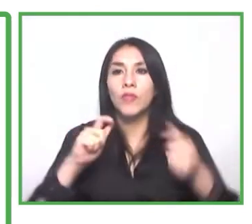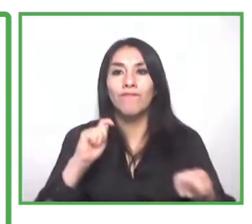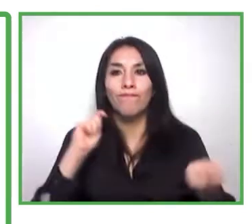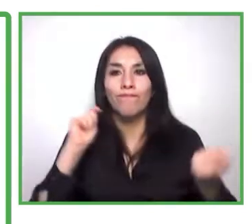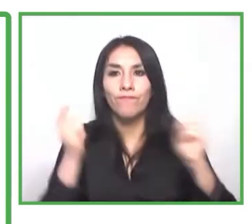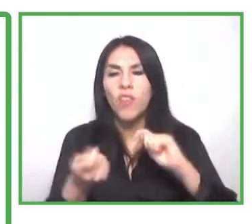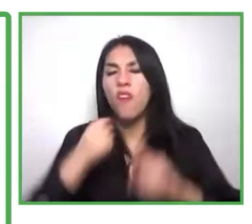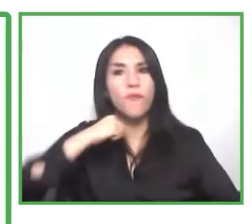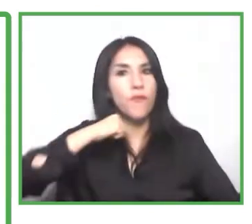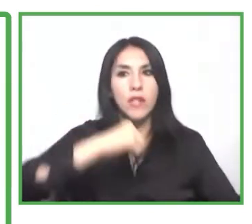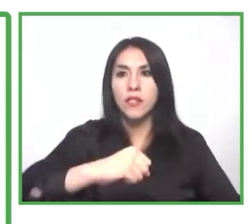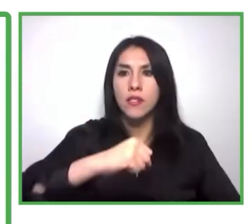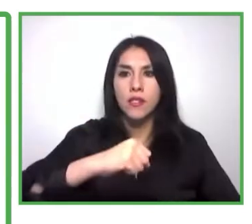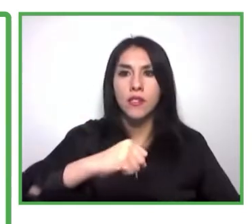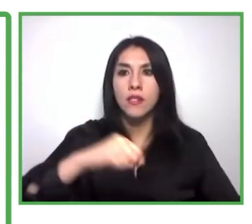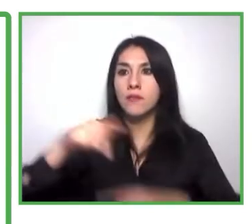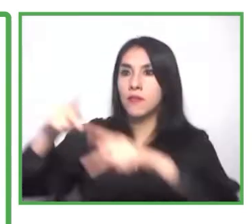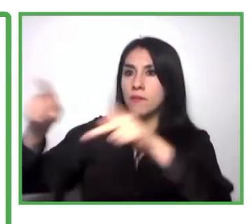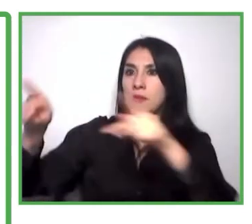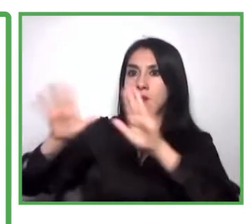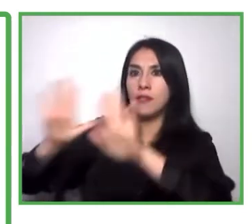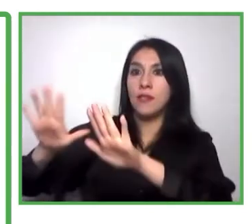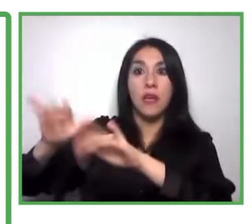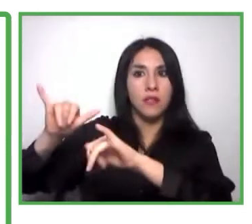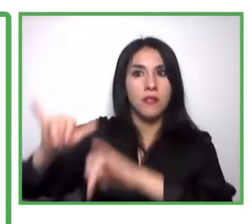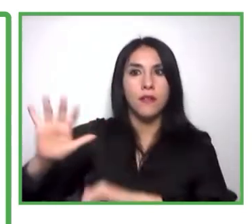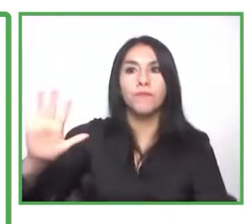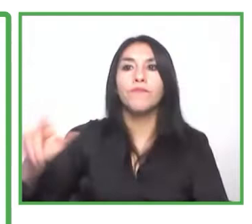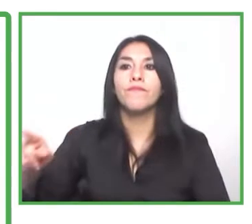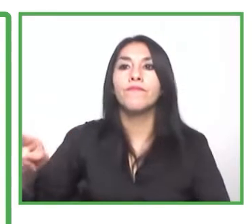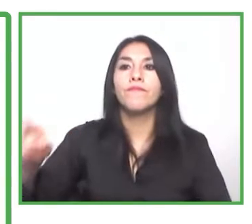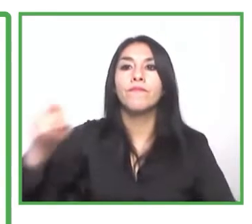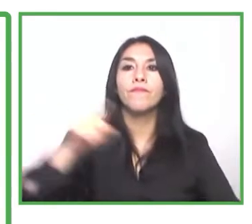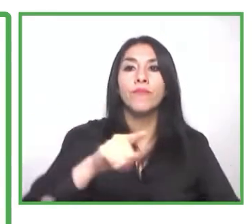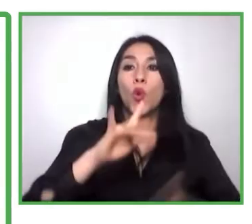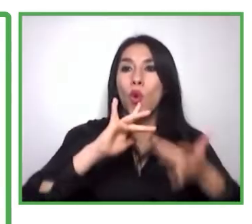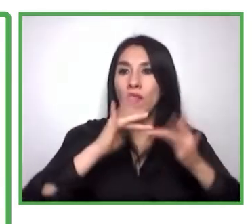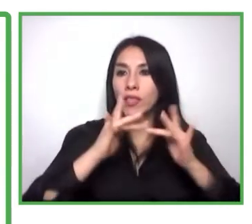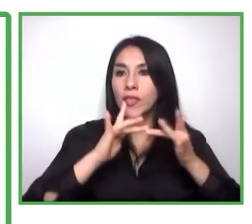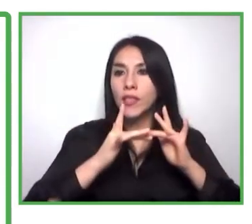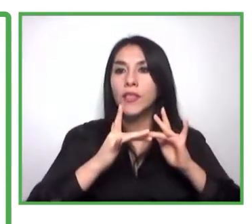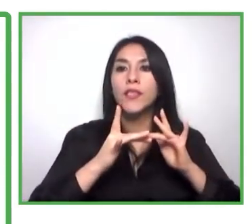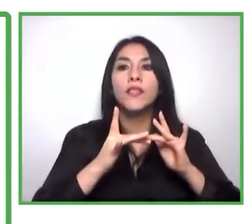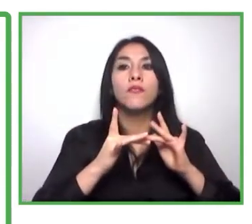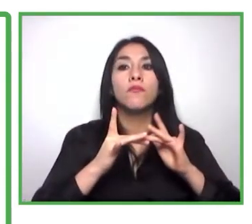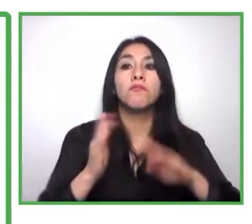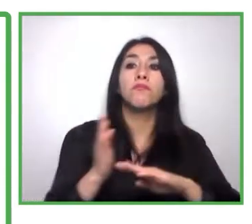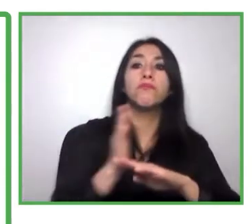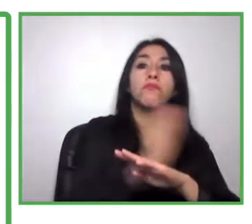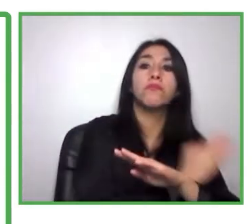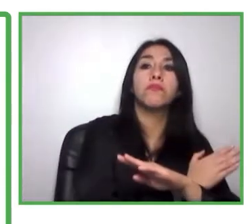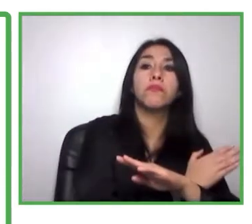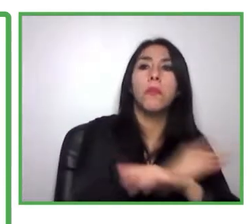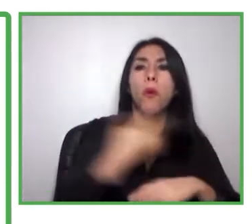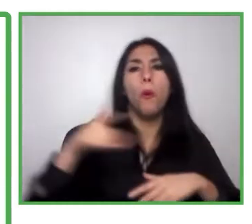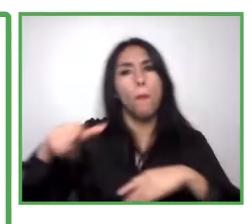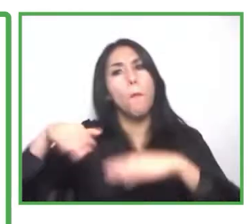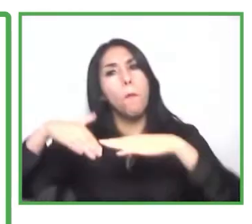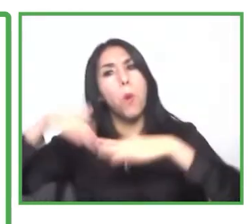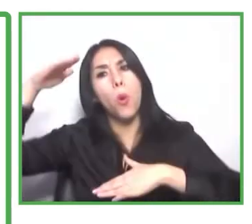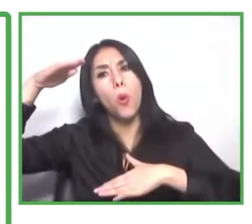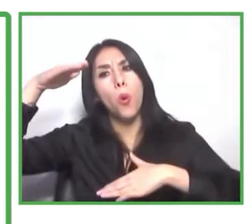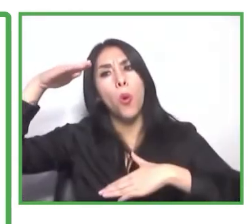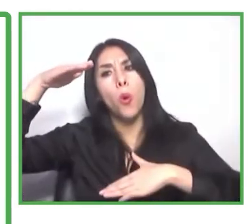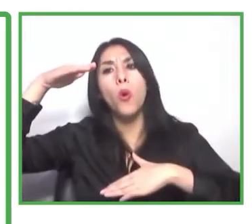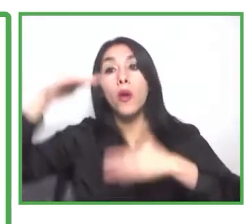a un espacio virtual. Con una feria que se desarrollaba con más de 120 estanes en Estación Mapocho, logramos en aproximadamente